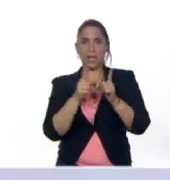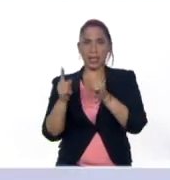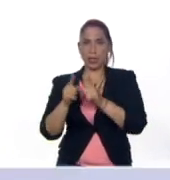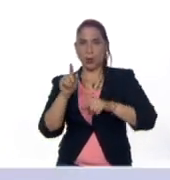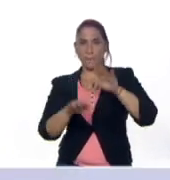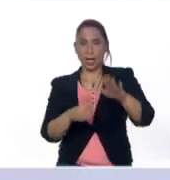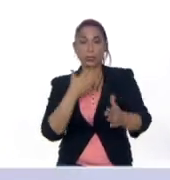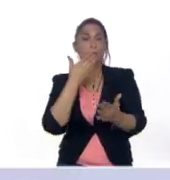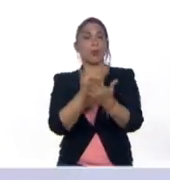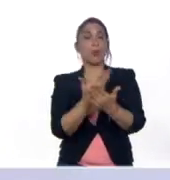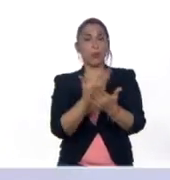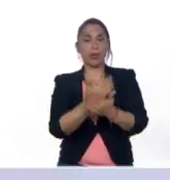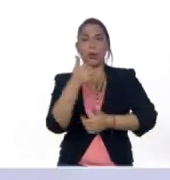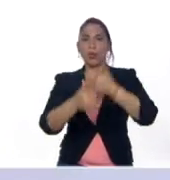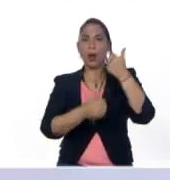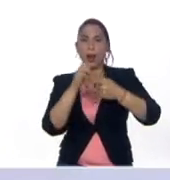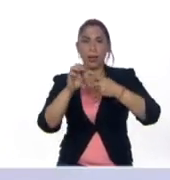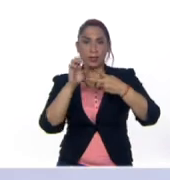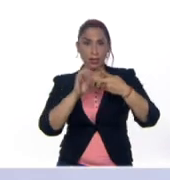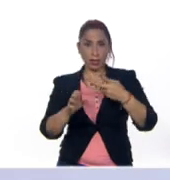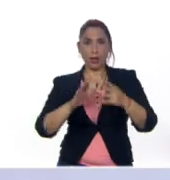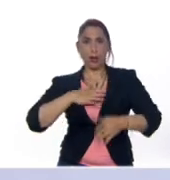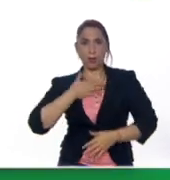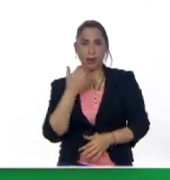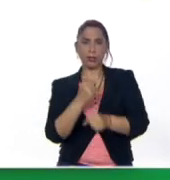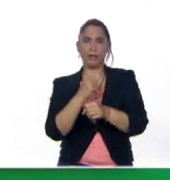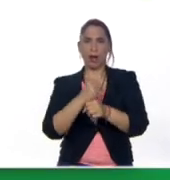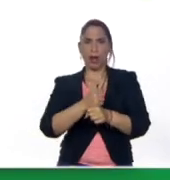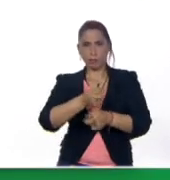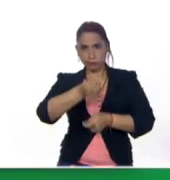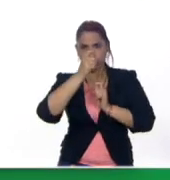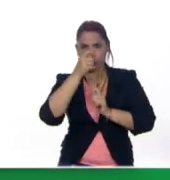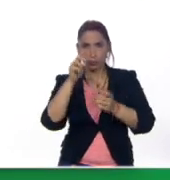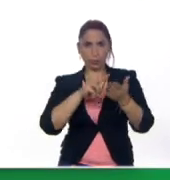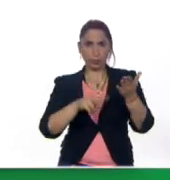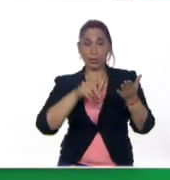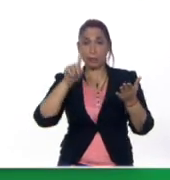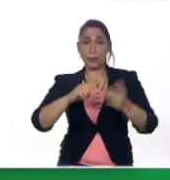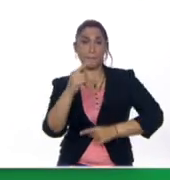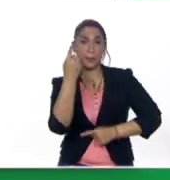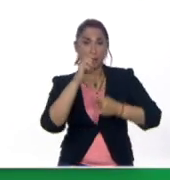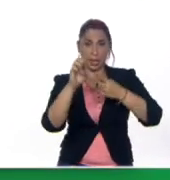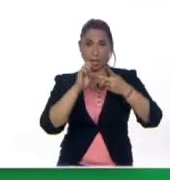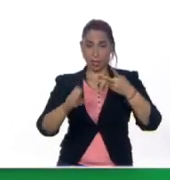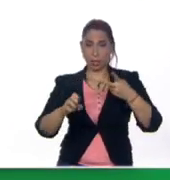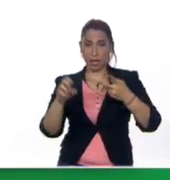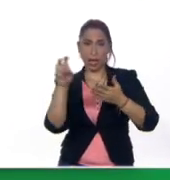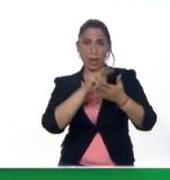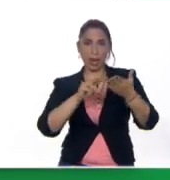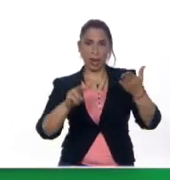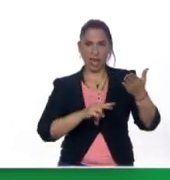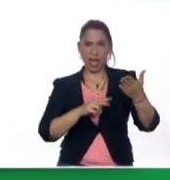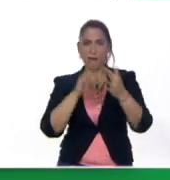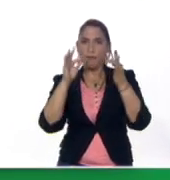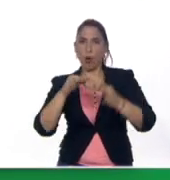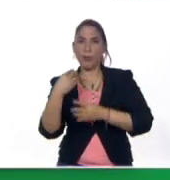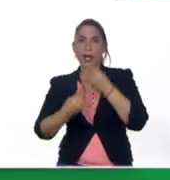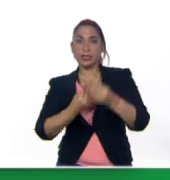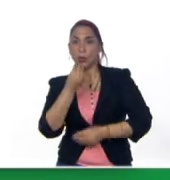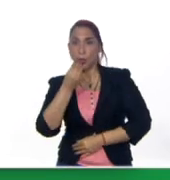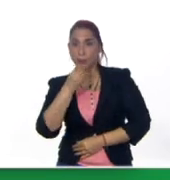entonces a proponer unas estrategias para trabajar esa comprensión lectora. La primera estrategia es leer recetas e instrucciones